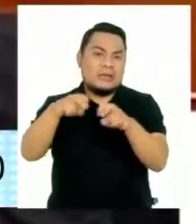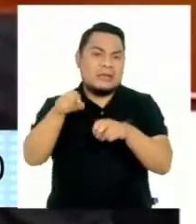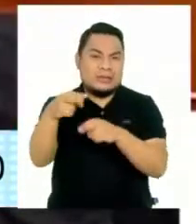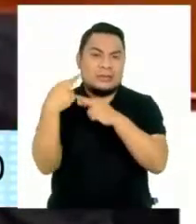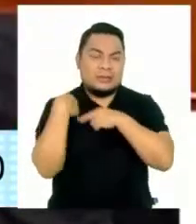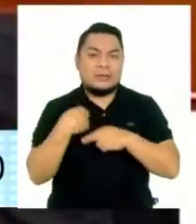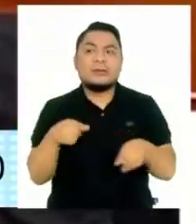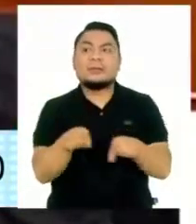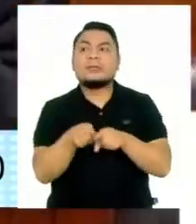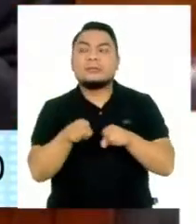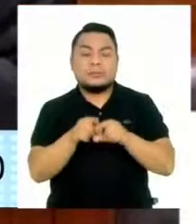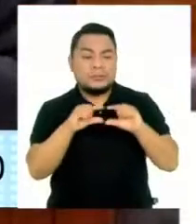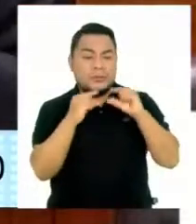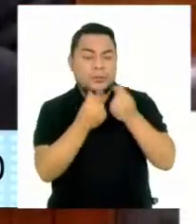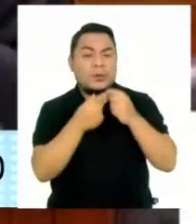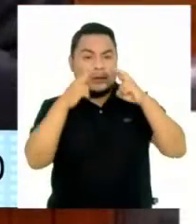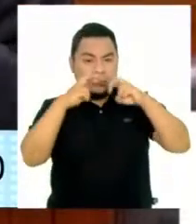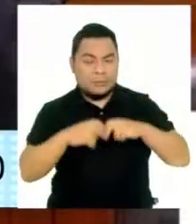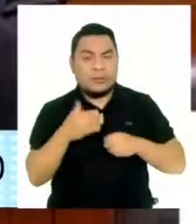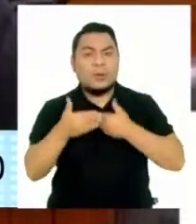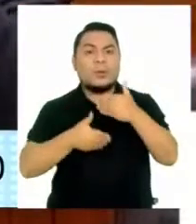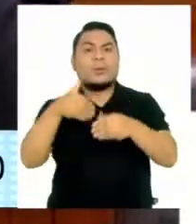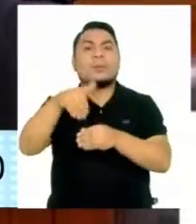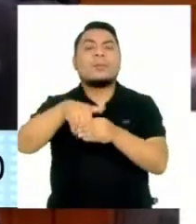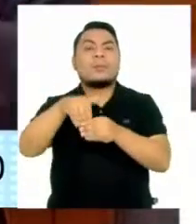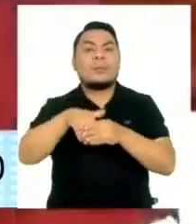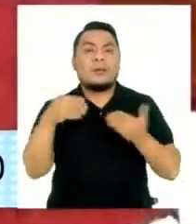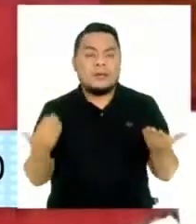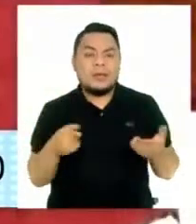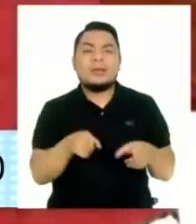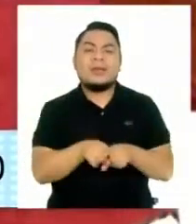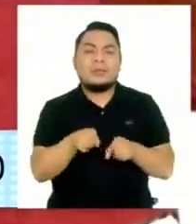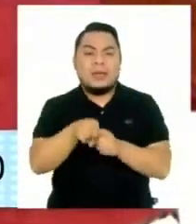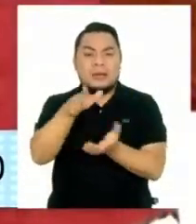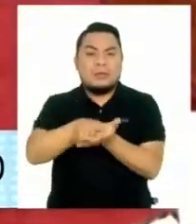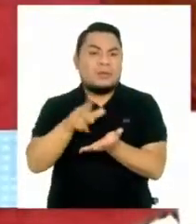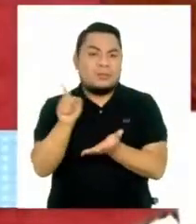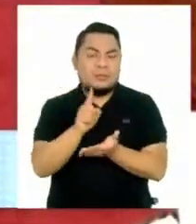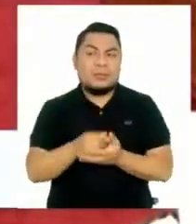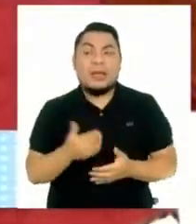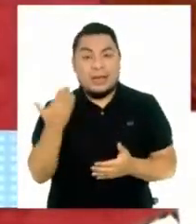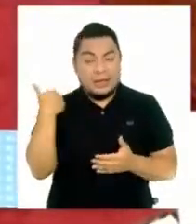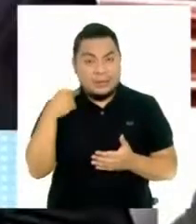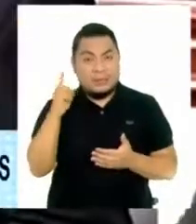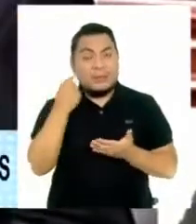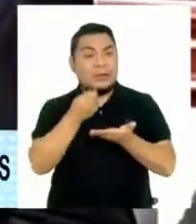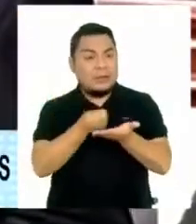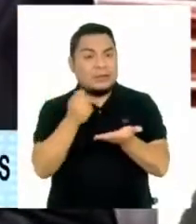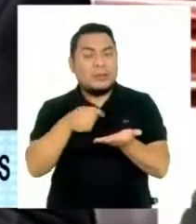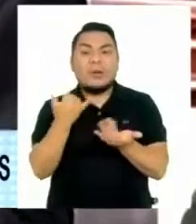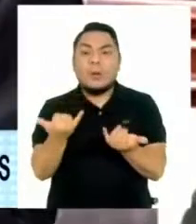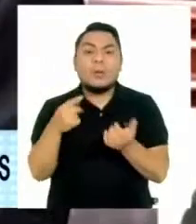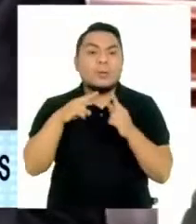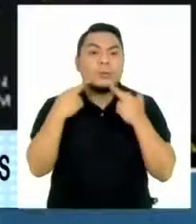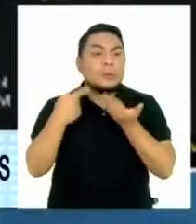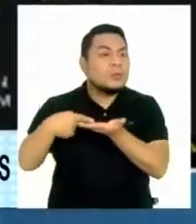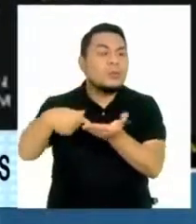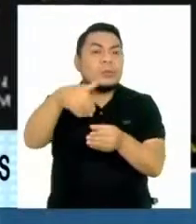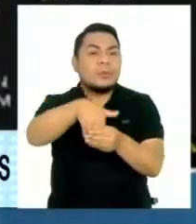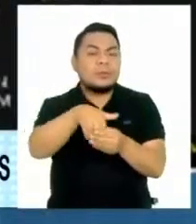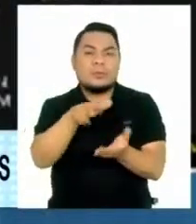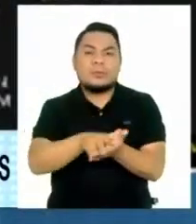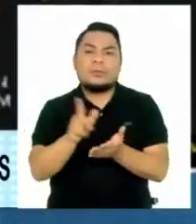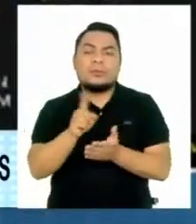tampoco en la comisión investigadora del proceso de elecciones generales, pese a que se aprobó su reconsideración. En una nueva votación,